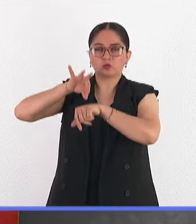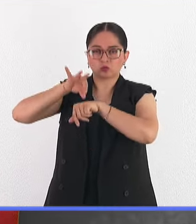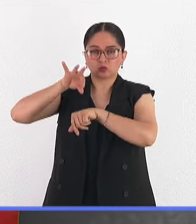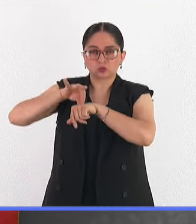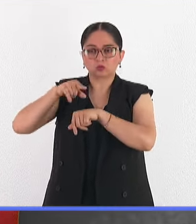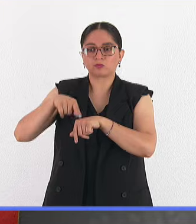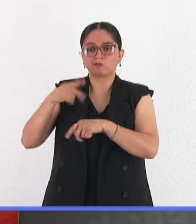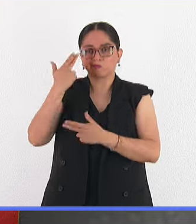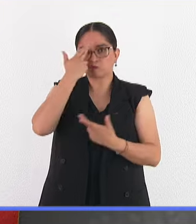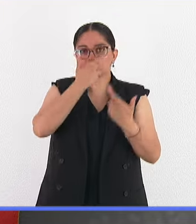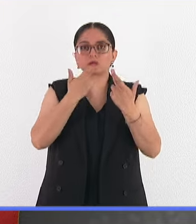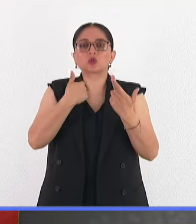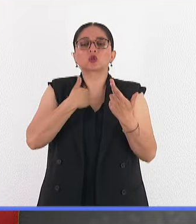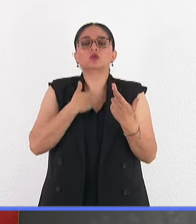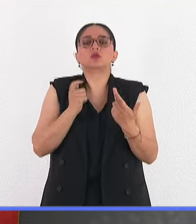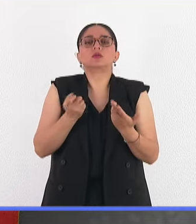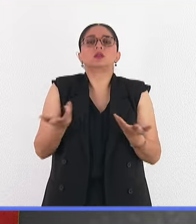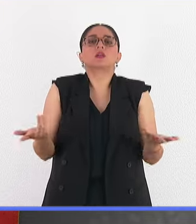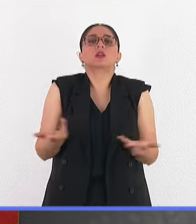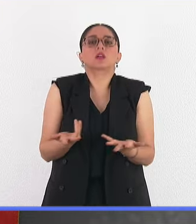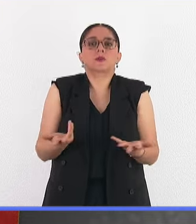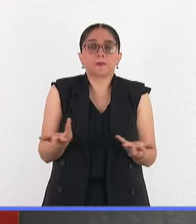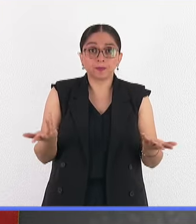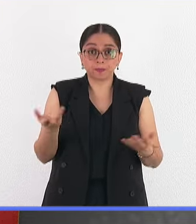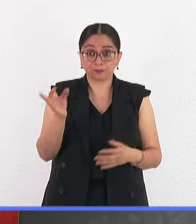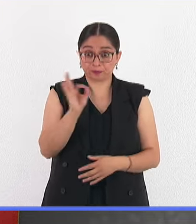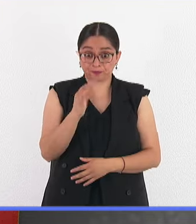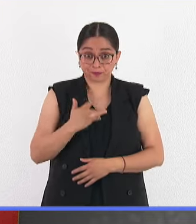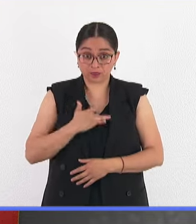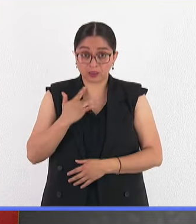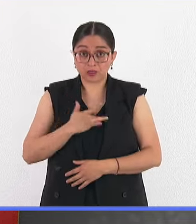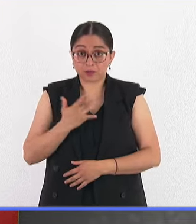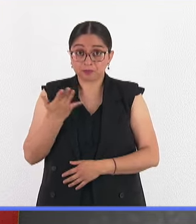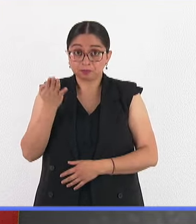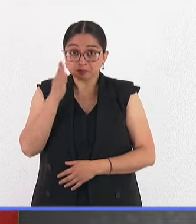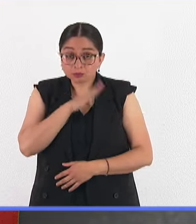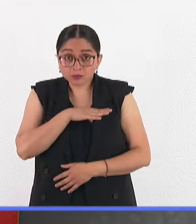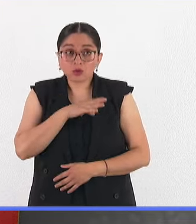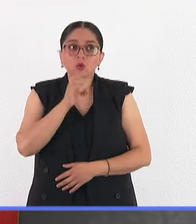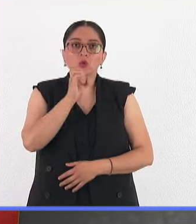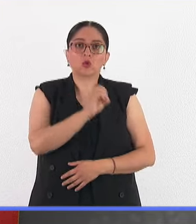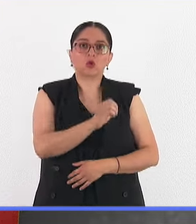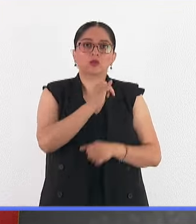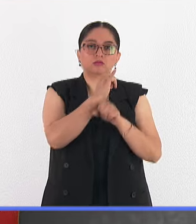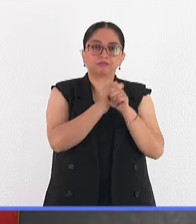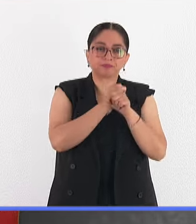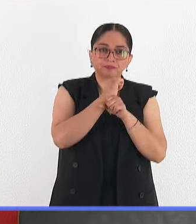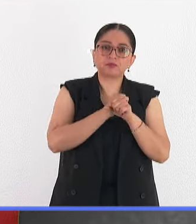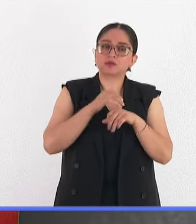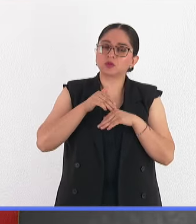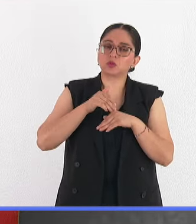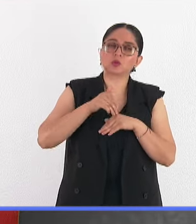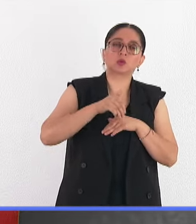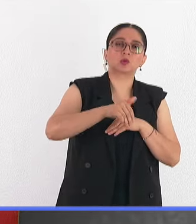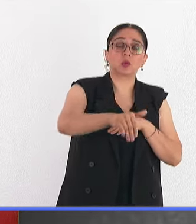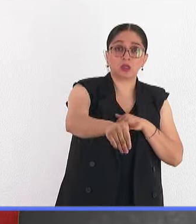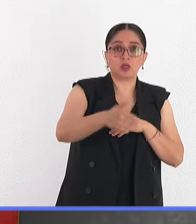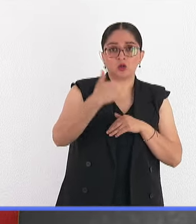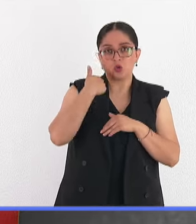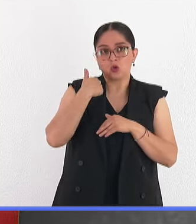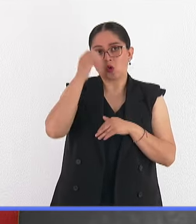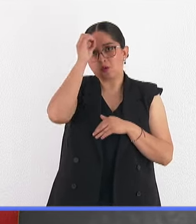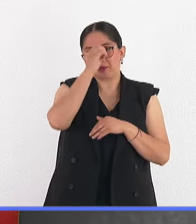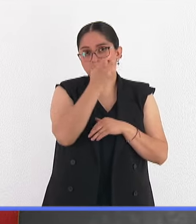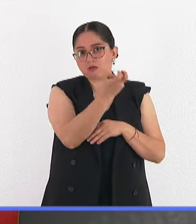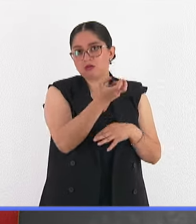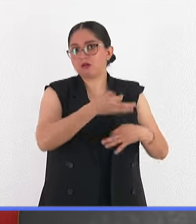indicar qué hacer, ¿no? Si en el momento tiene algún síntoma o si le va a dar seguimiento a largo plazo, ¿no? Eso creo yo que es importante.